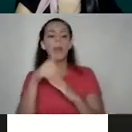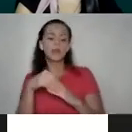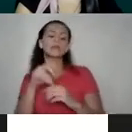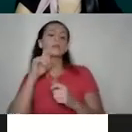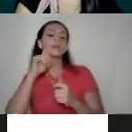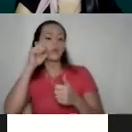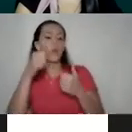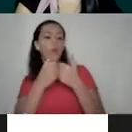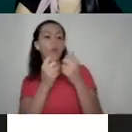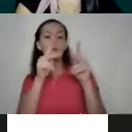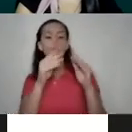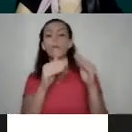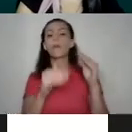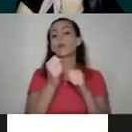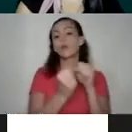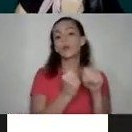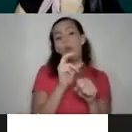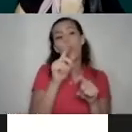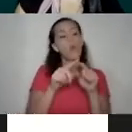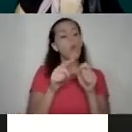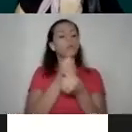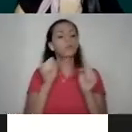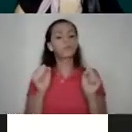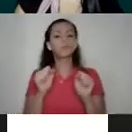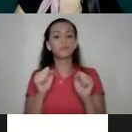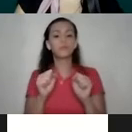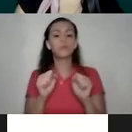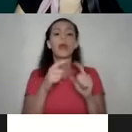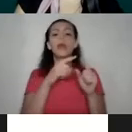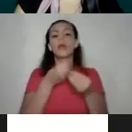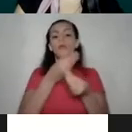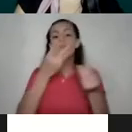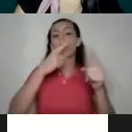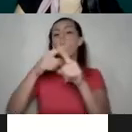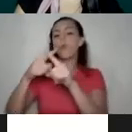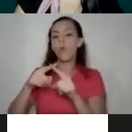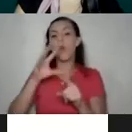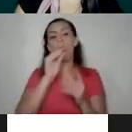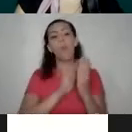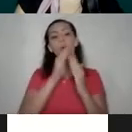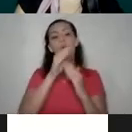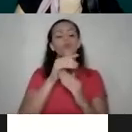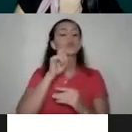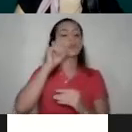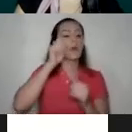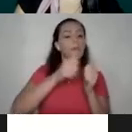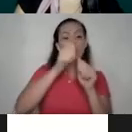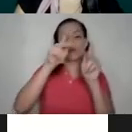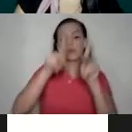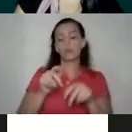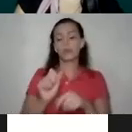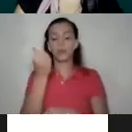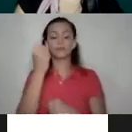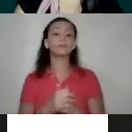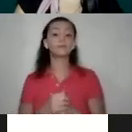contra personas menores de edad o incapaces, difusión de pornografía o abusos sexuales contra personas mayores de edad. Y como ustedes